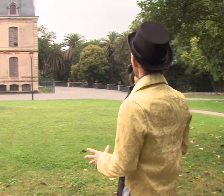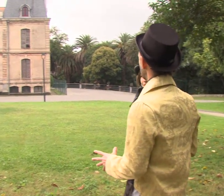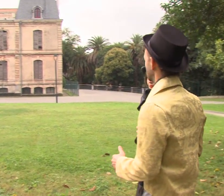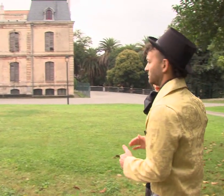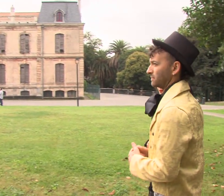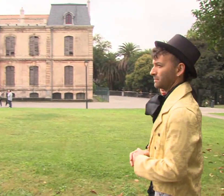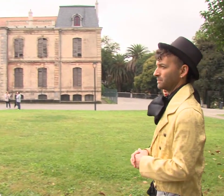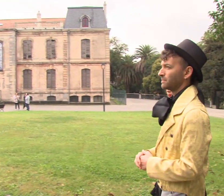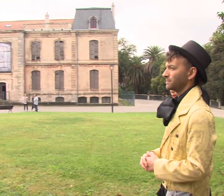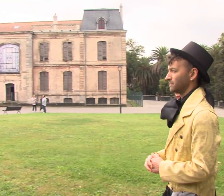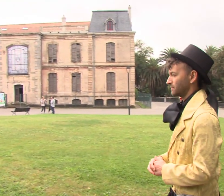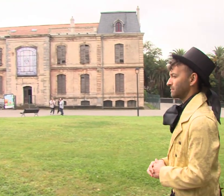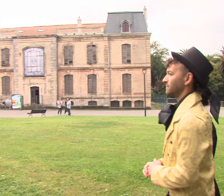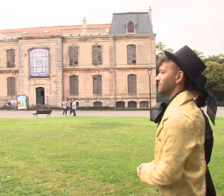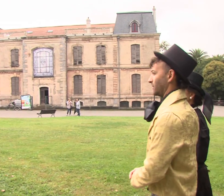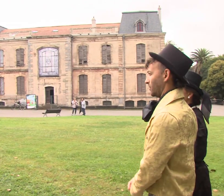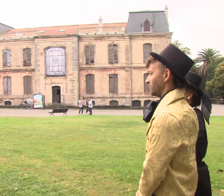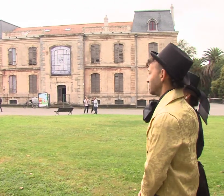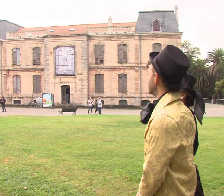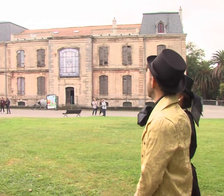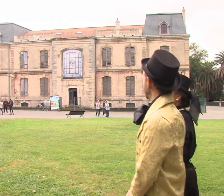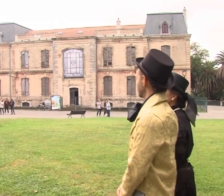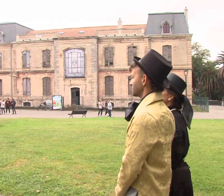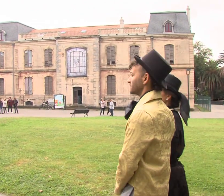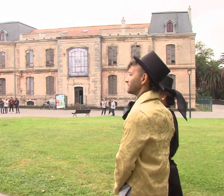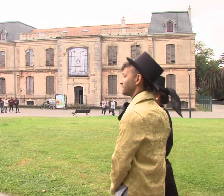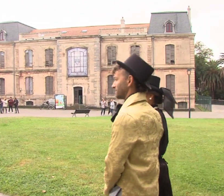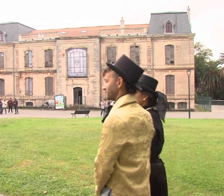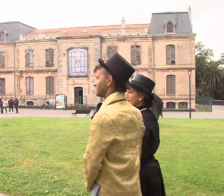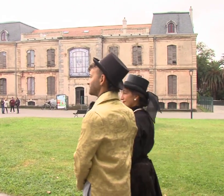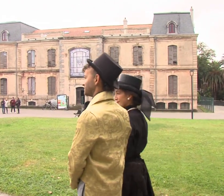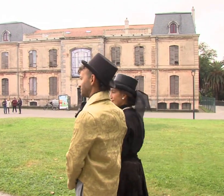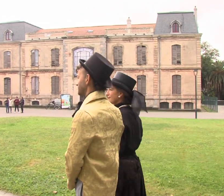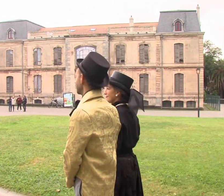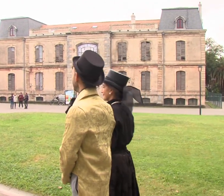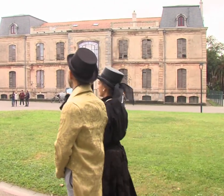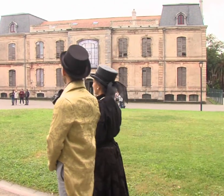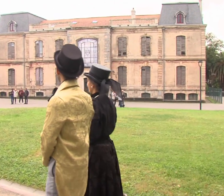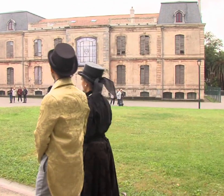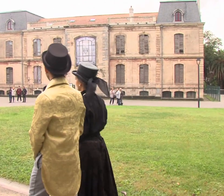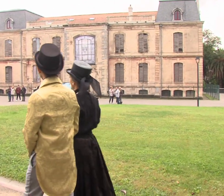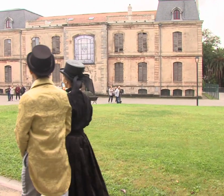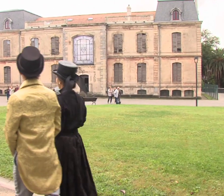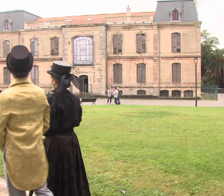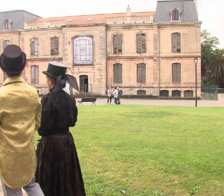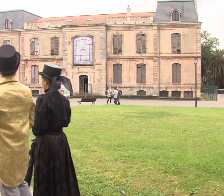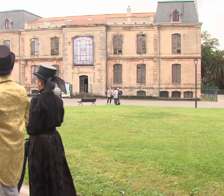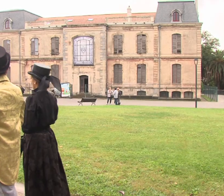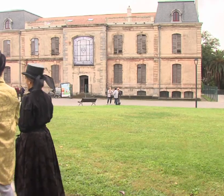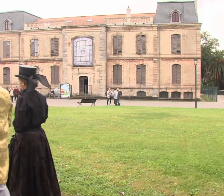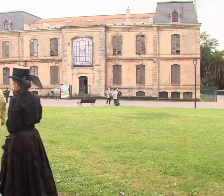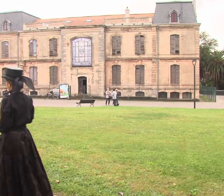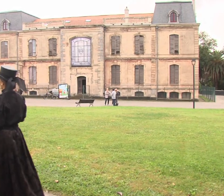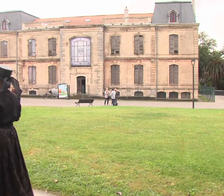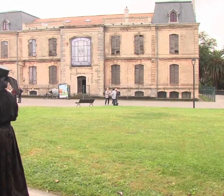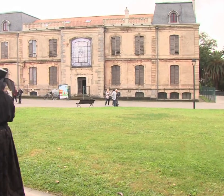unos tíos vivos muy particulares que se han hecho con material reciclado y sostenibles, con pintacaras, con peluquería, bueno, los chiquis han